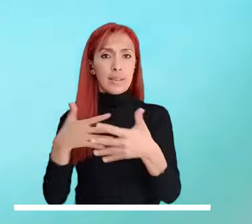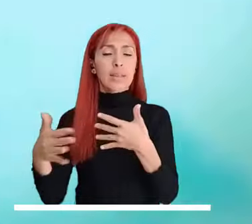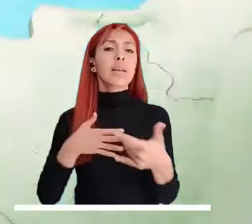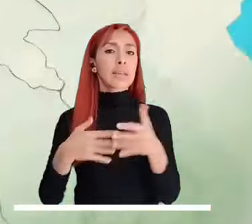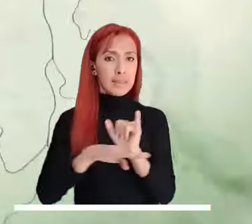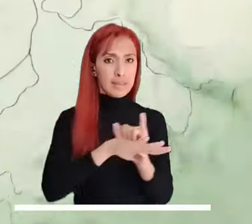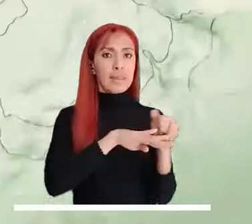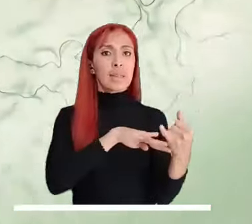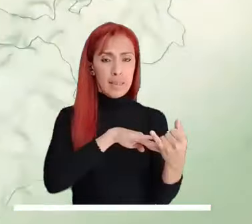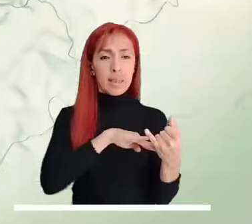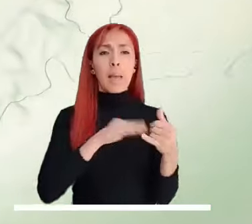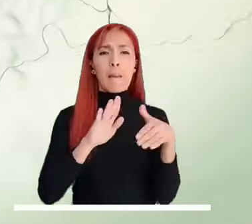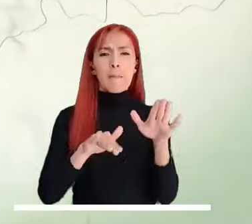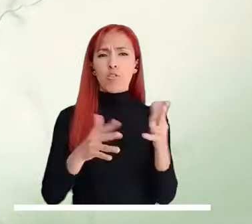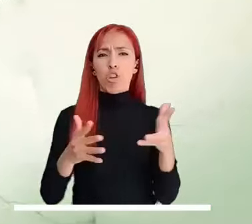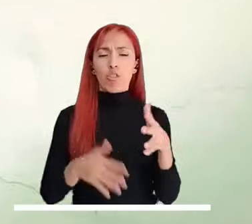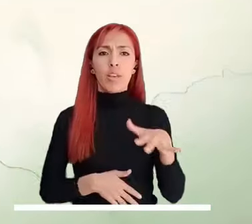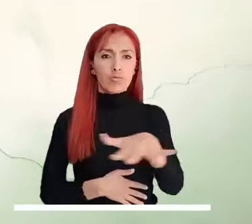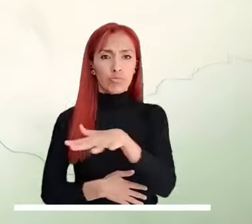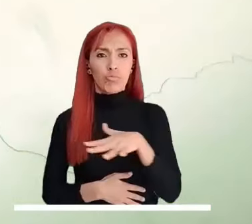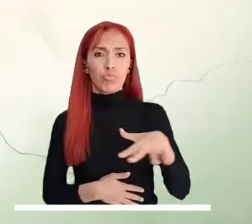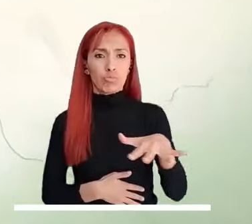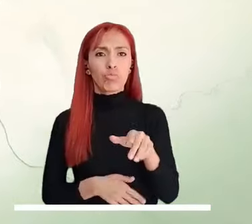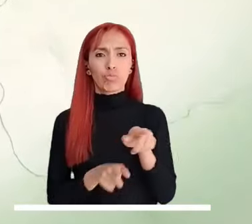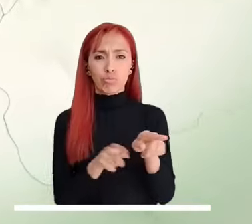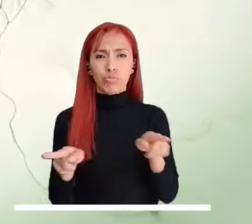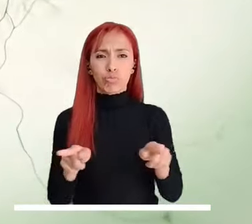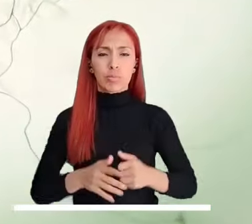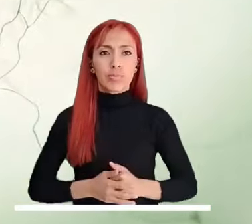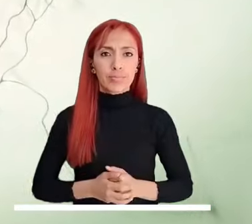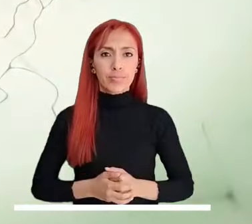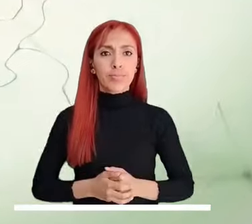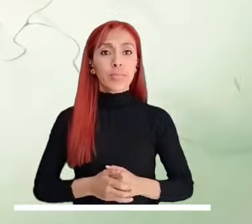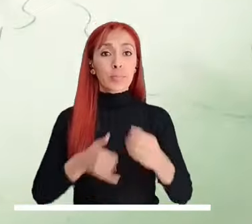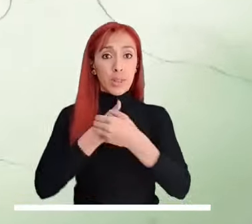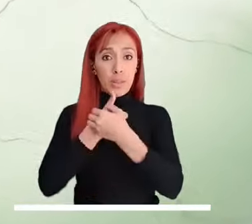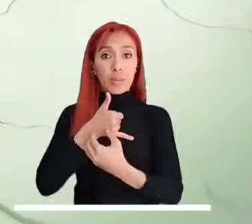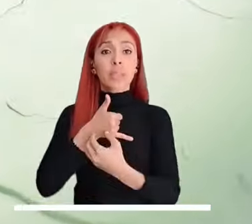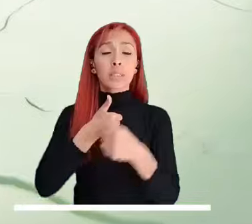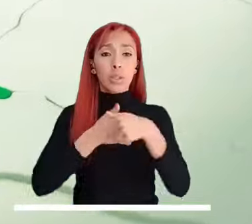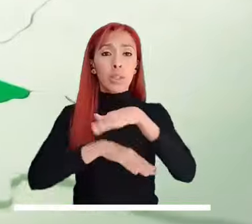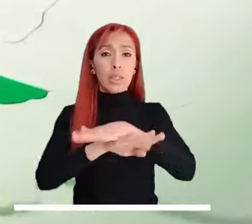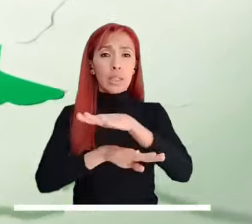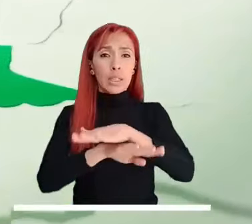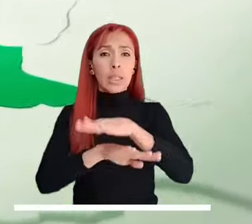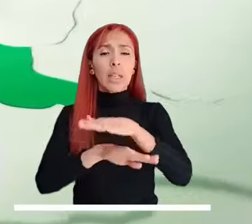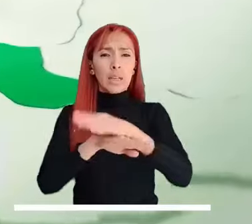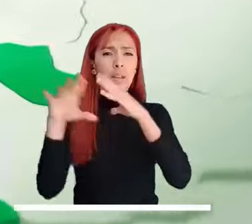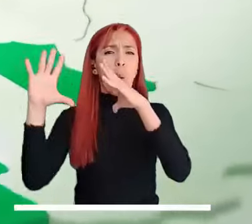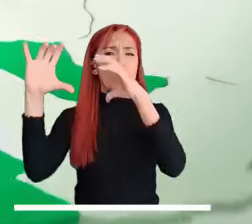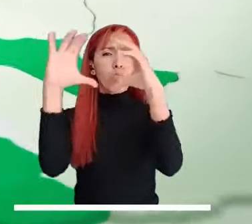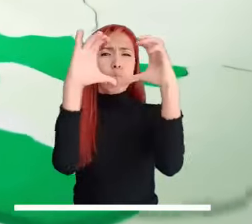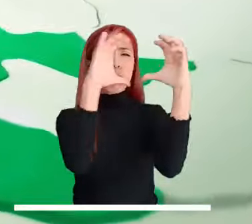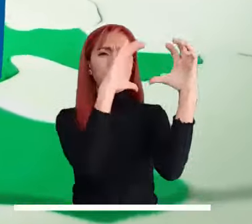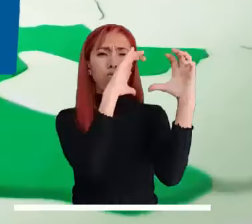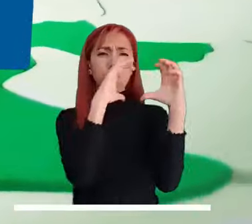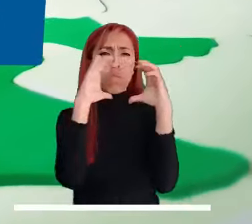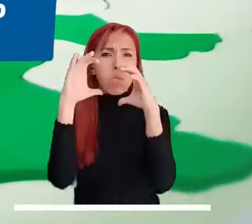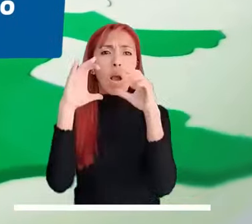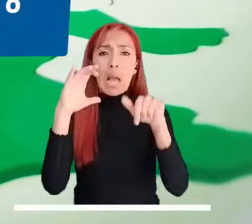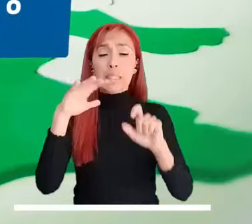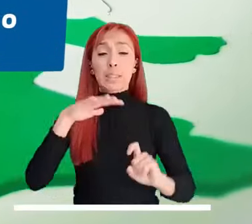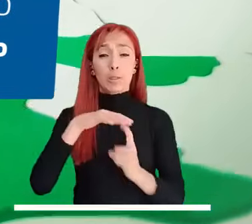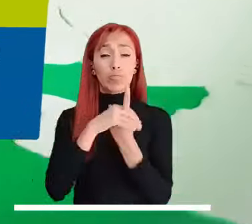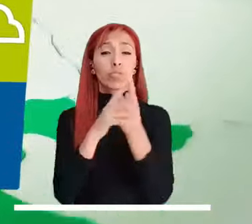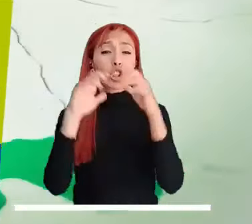Providencia, especialmente en sus inmediaciones. En el Pacífico la tarde se irá cubriendo de nubes, lo que podría